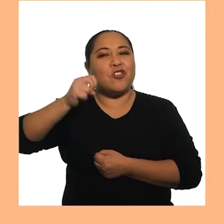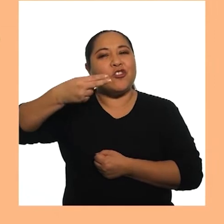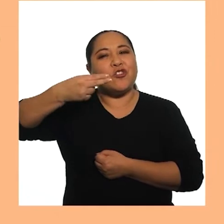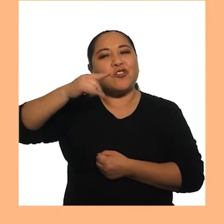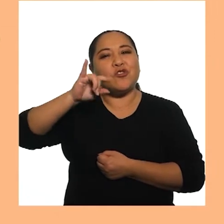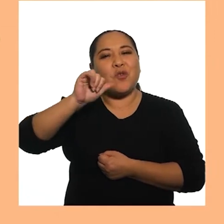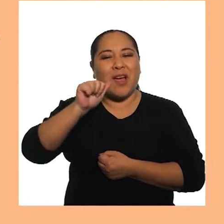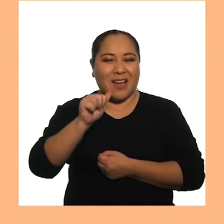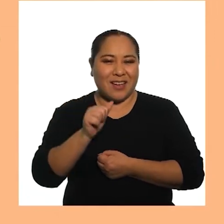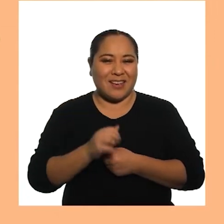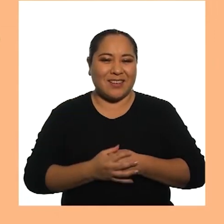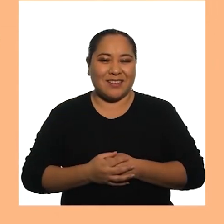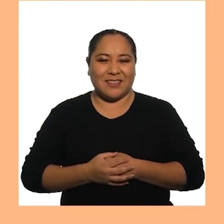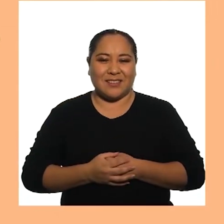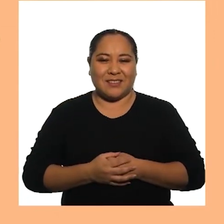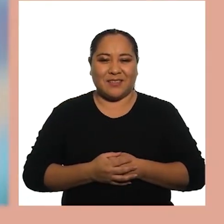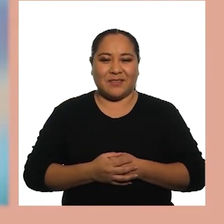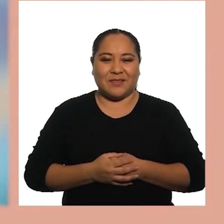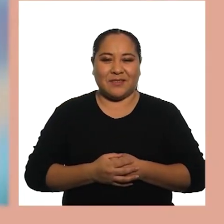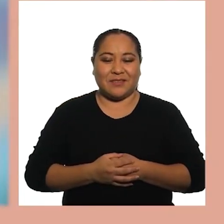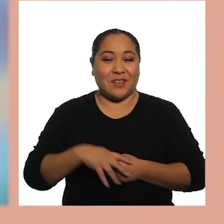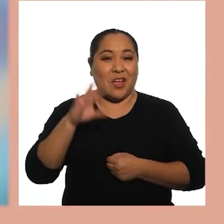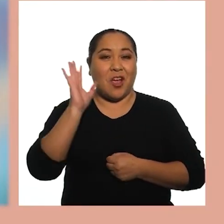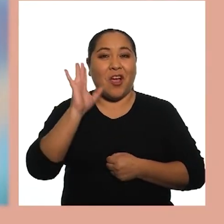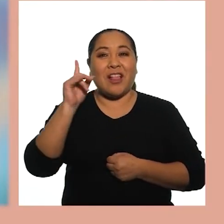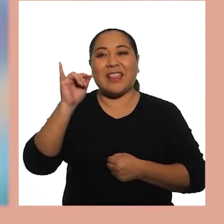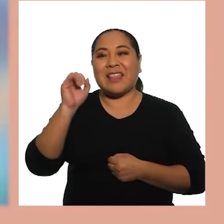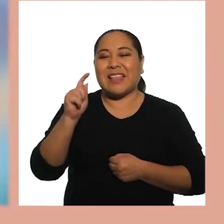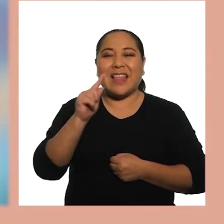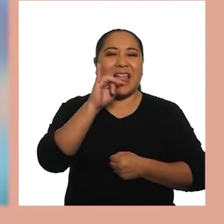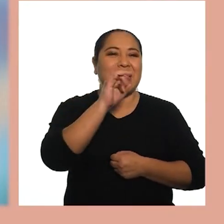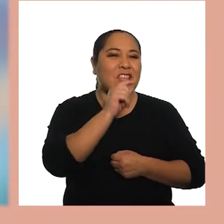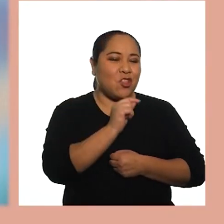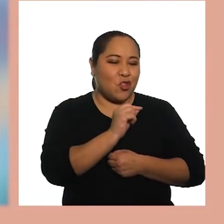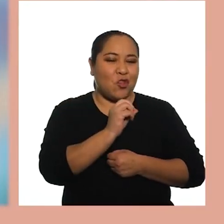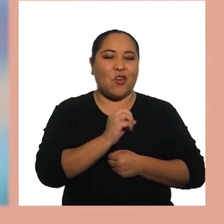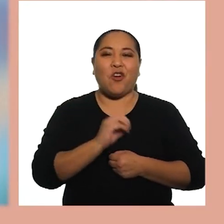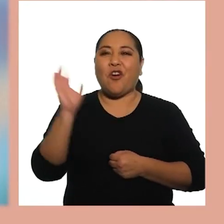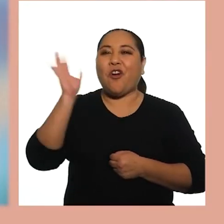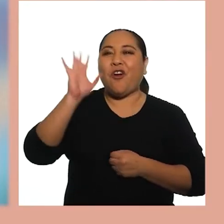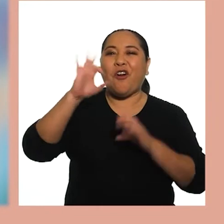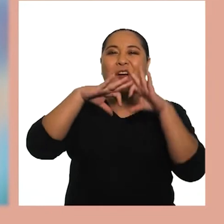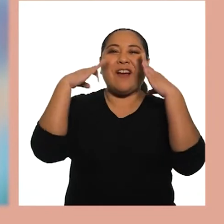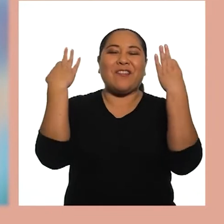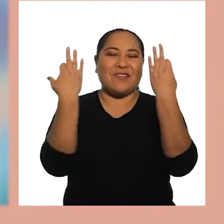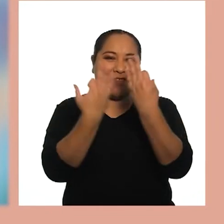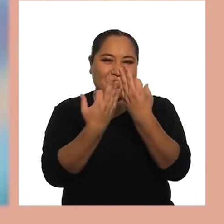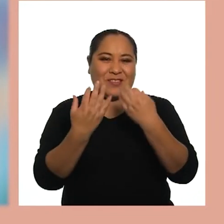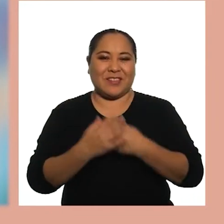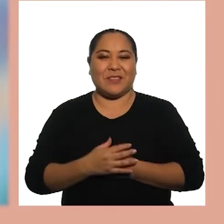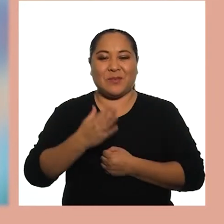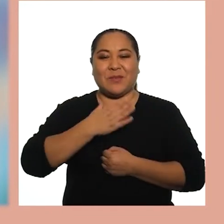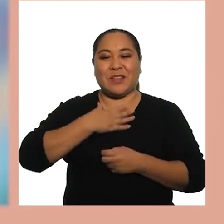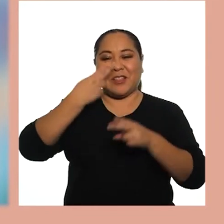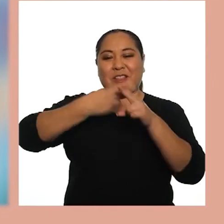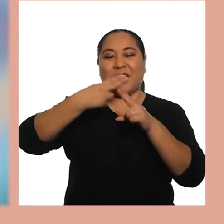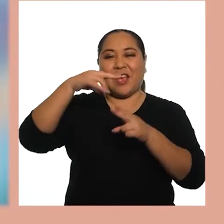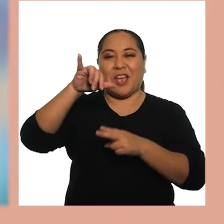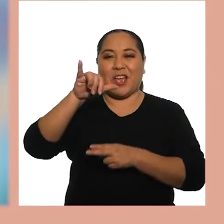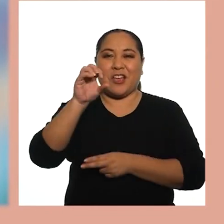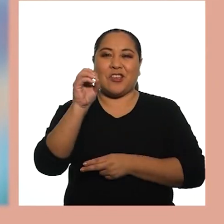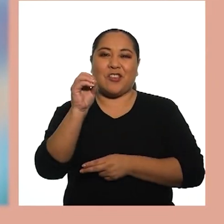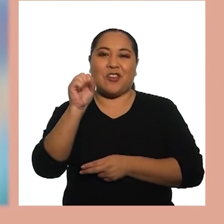Yo Hola Tita y Tito Hola familias